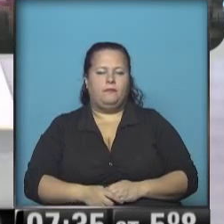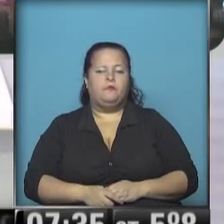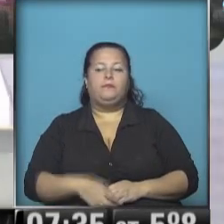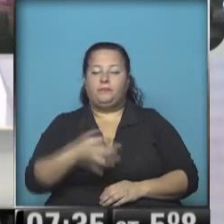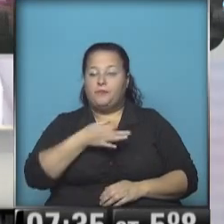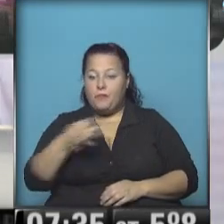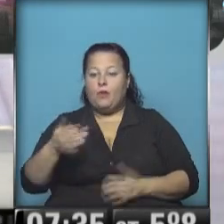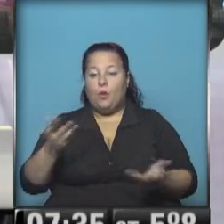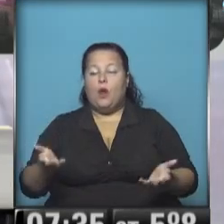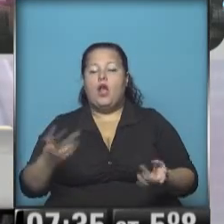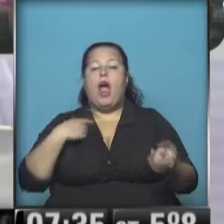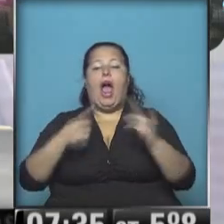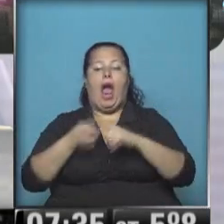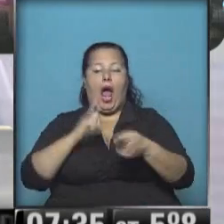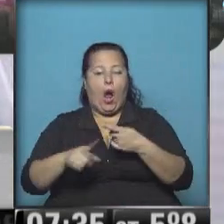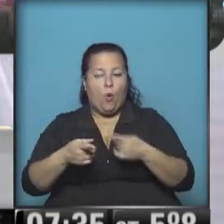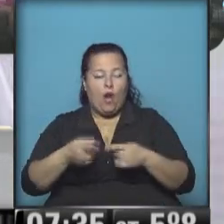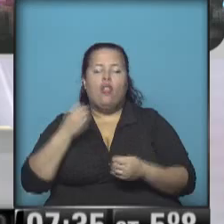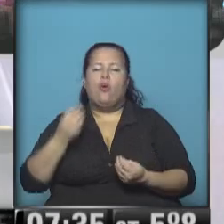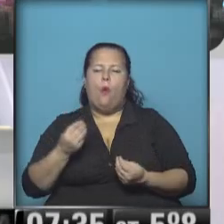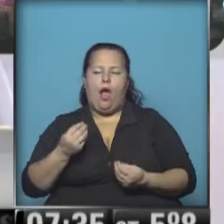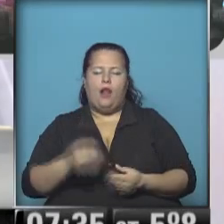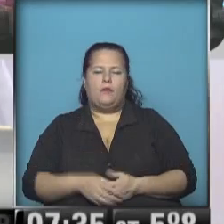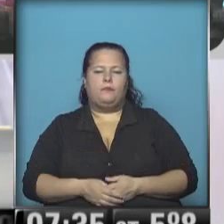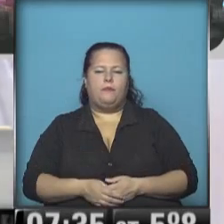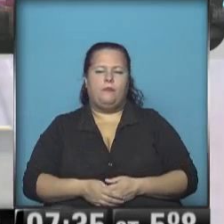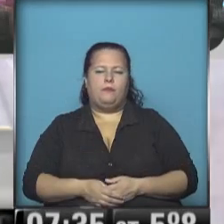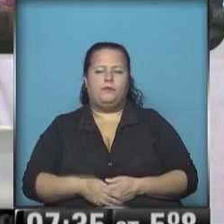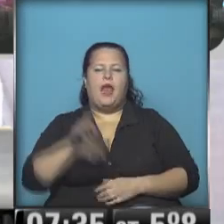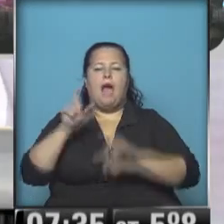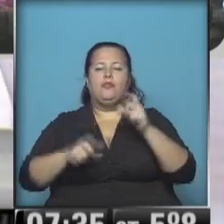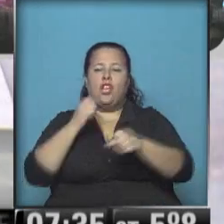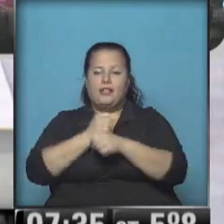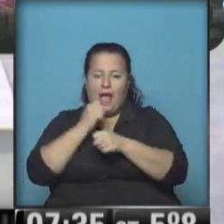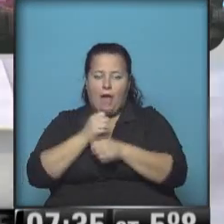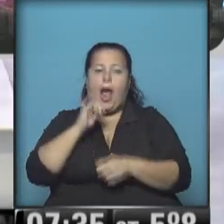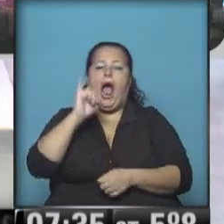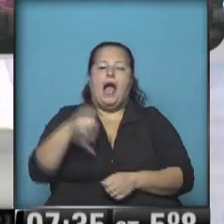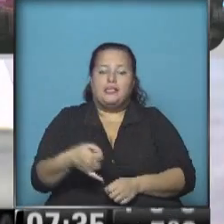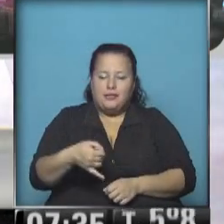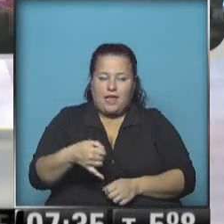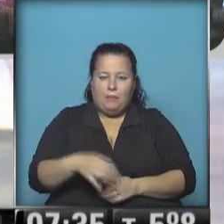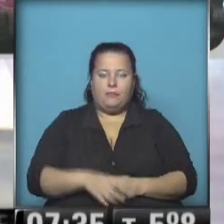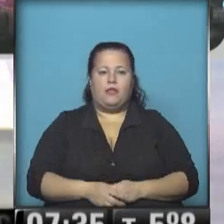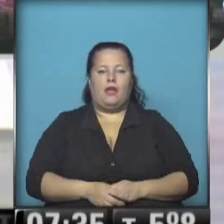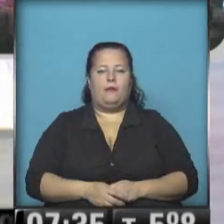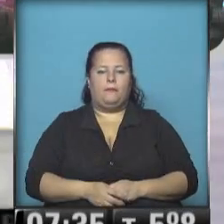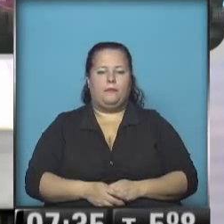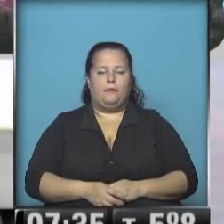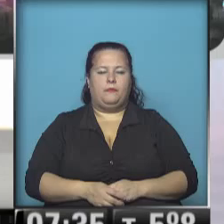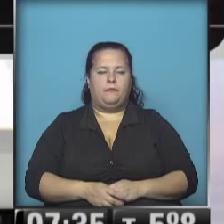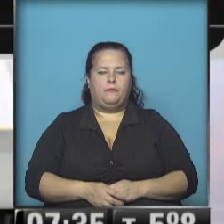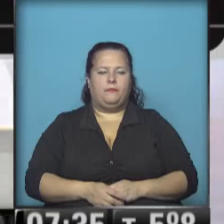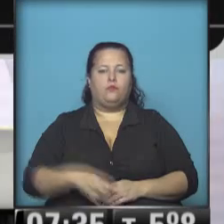exactamente. Bueno, el acuerdo había sido que los trabajadores aceptamos. el